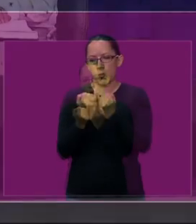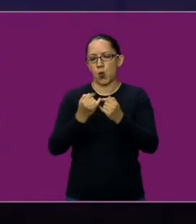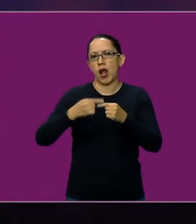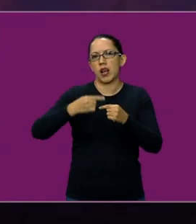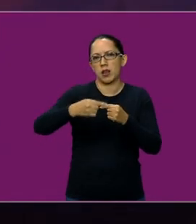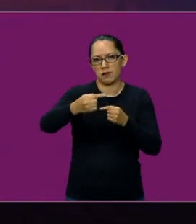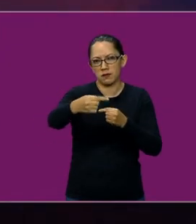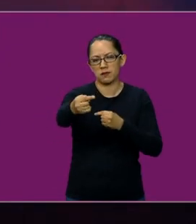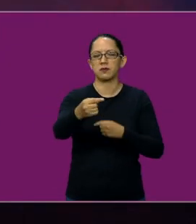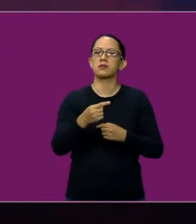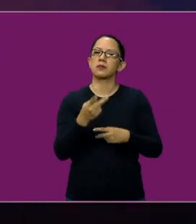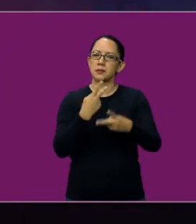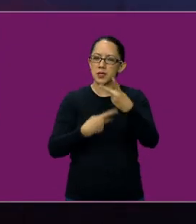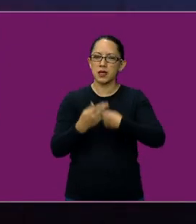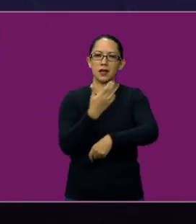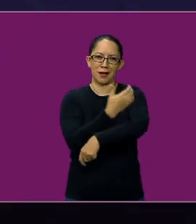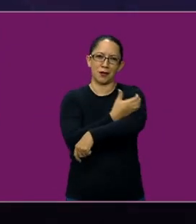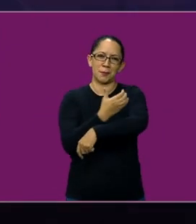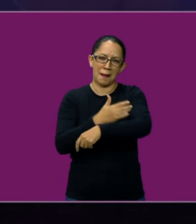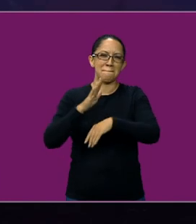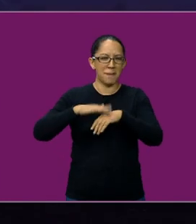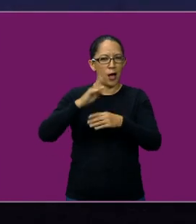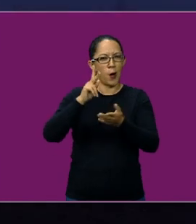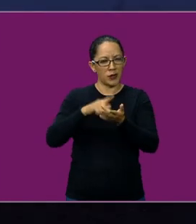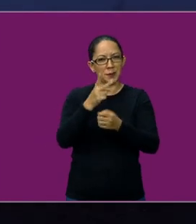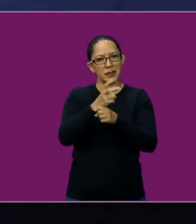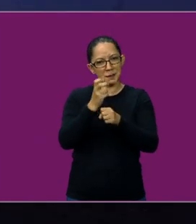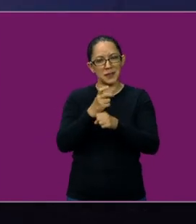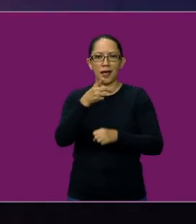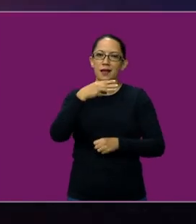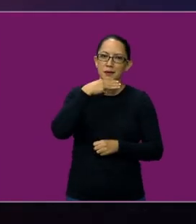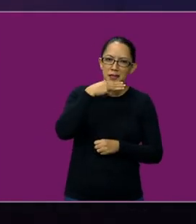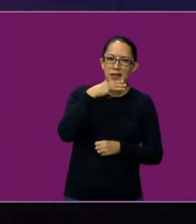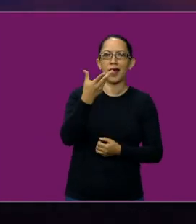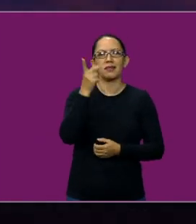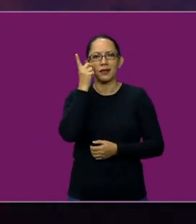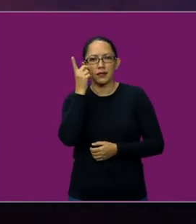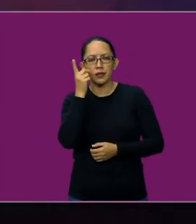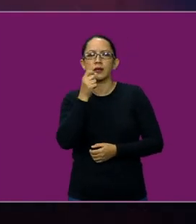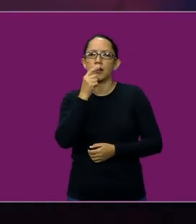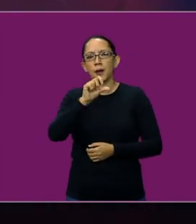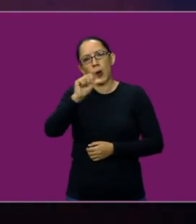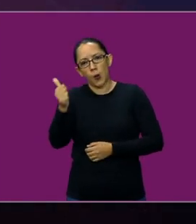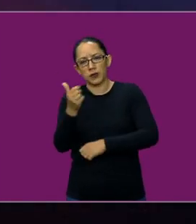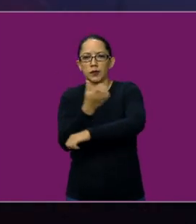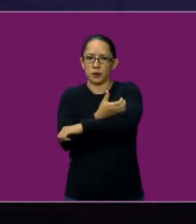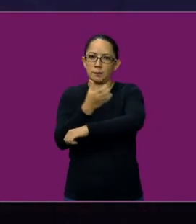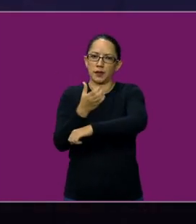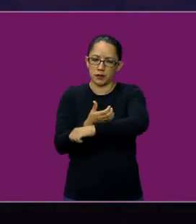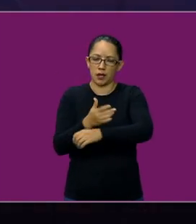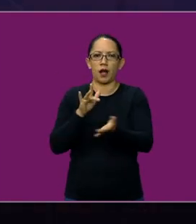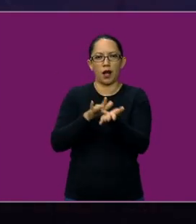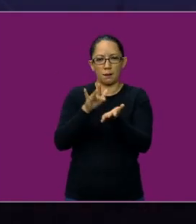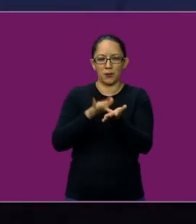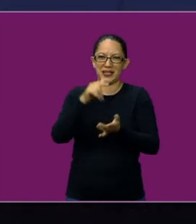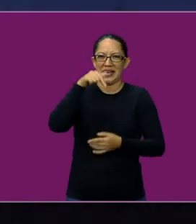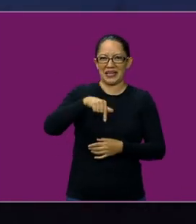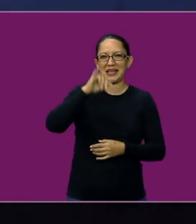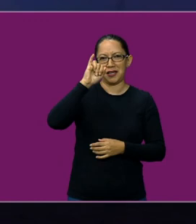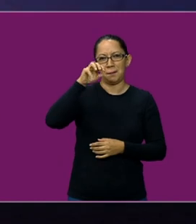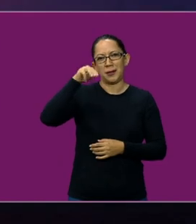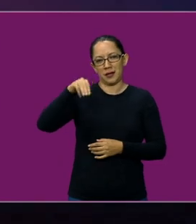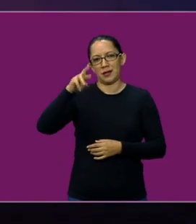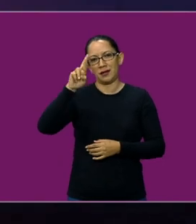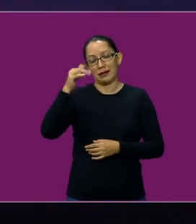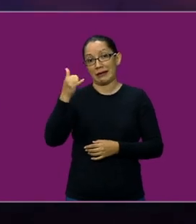todas las compañeras que nos hacen favor de sumar a todo este esfuerzo que está haciendo el Instituto Morelense de Radio de Televisión, porque